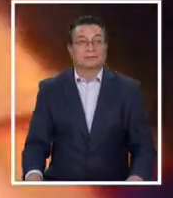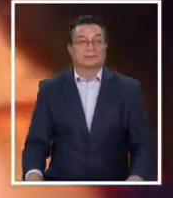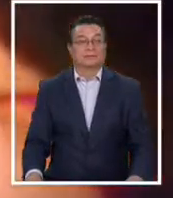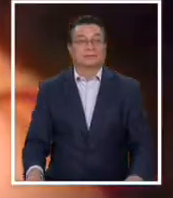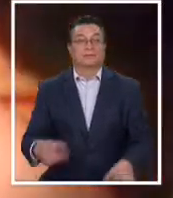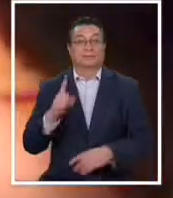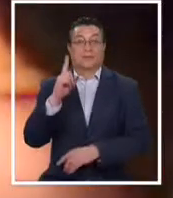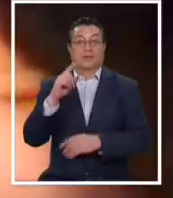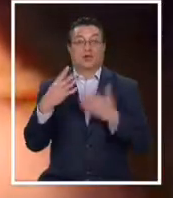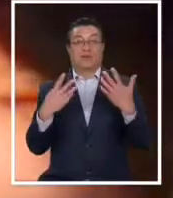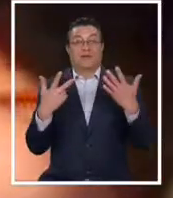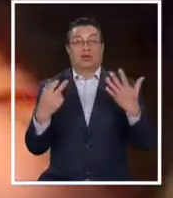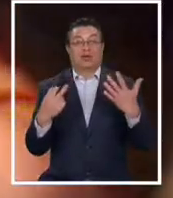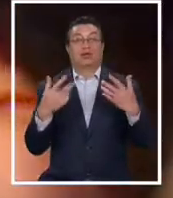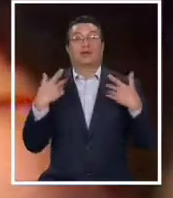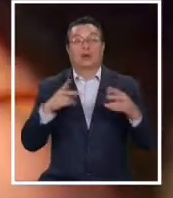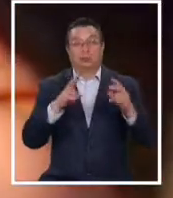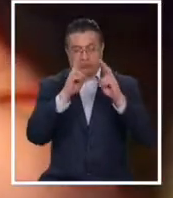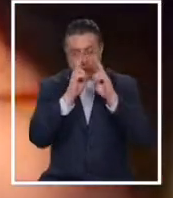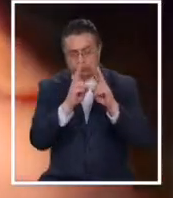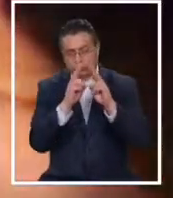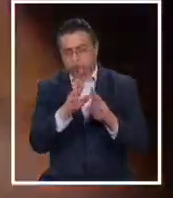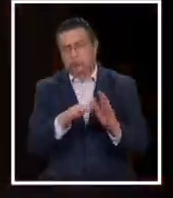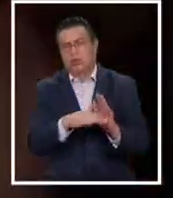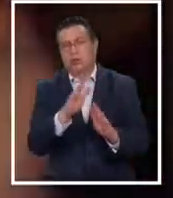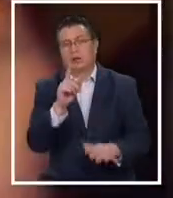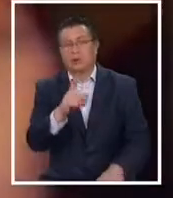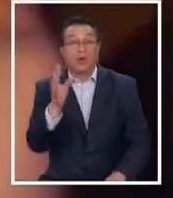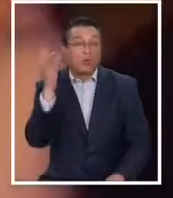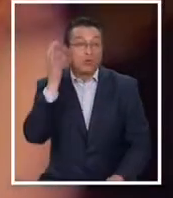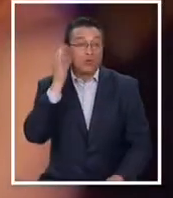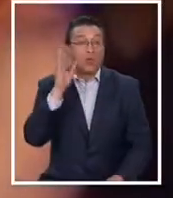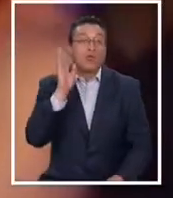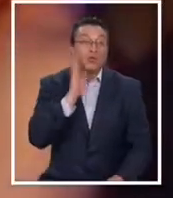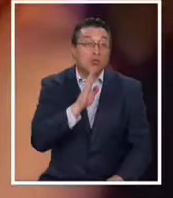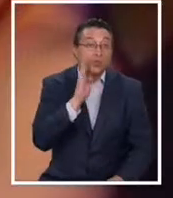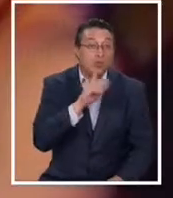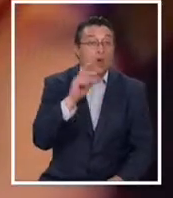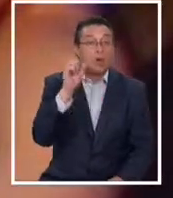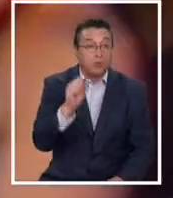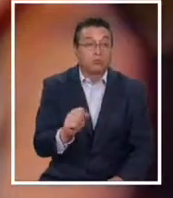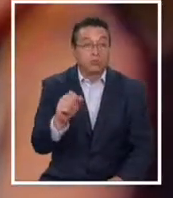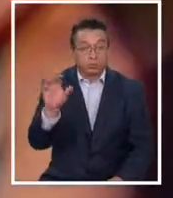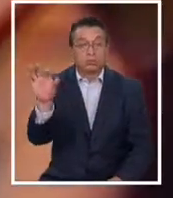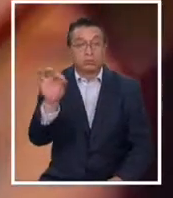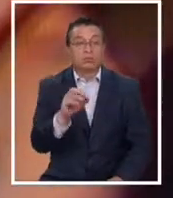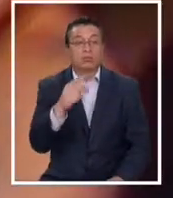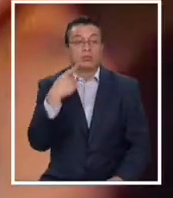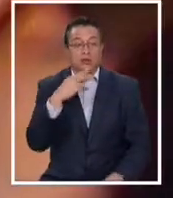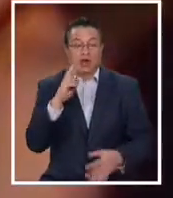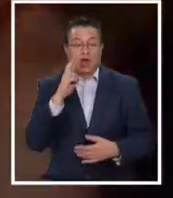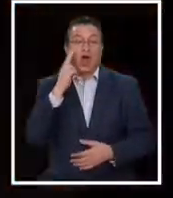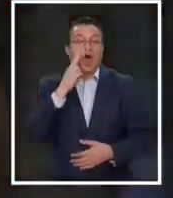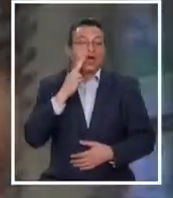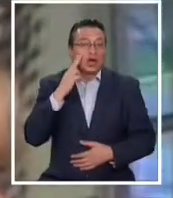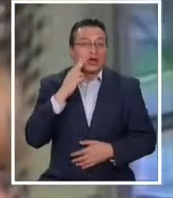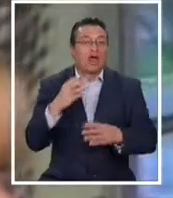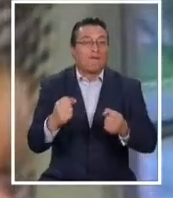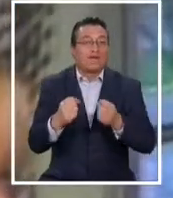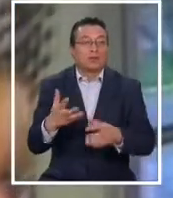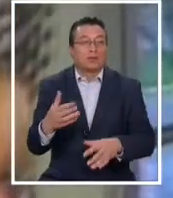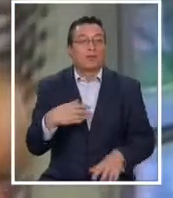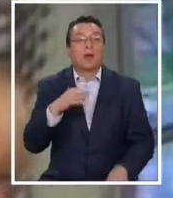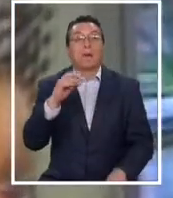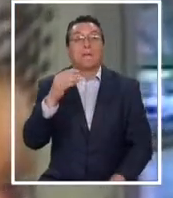En los años 80 ya era un referente. Cuando una mujer es muy morena, puedes usar el rosa fucsien más claro. La